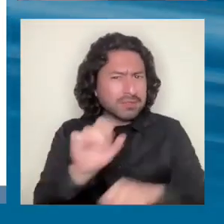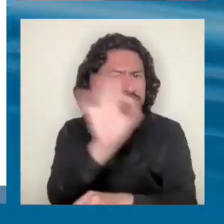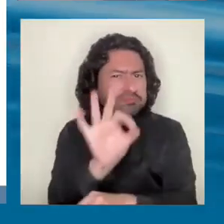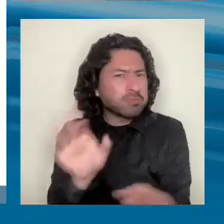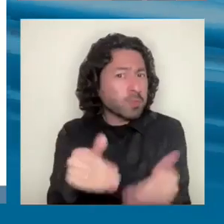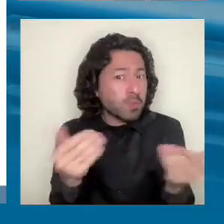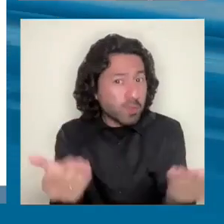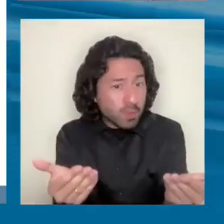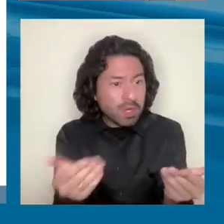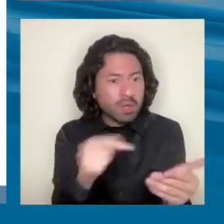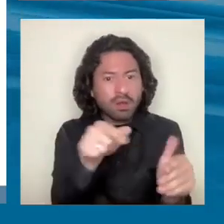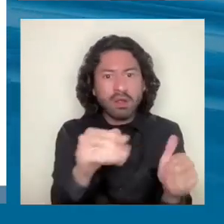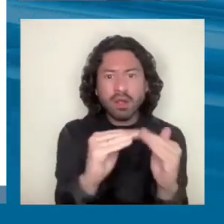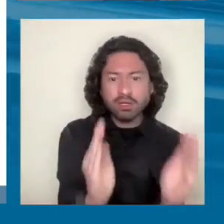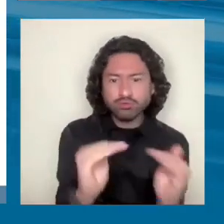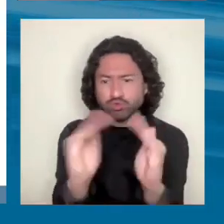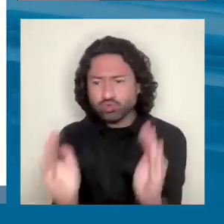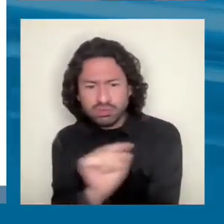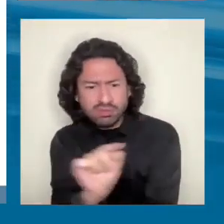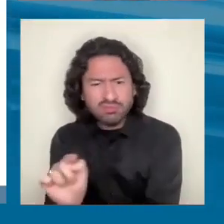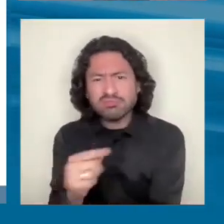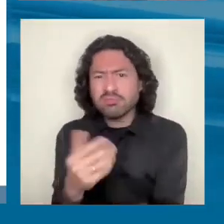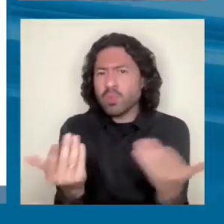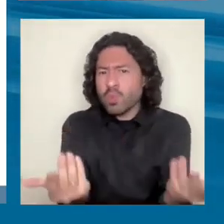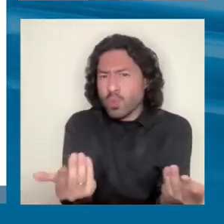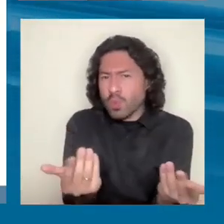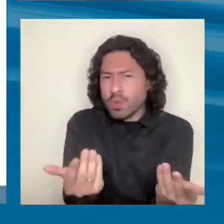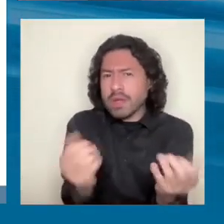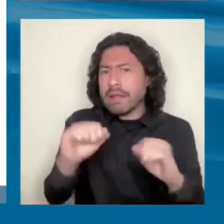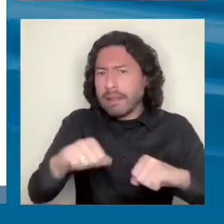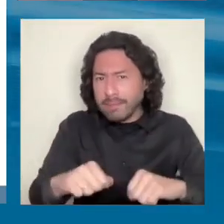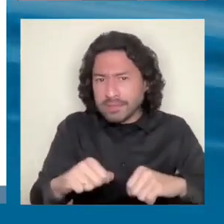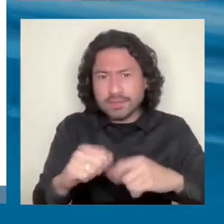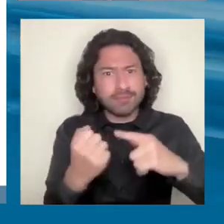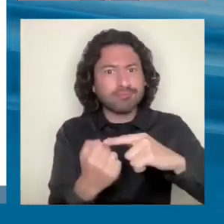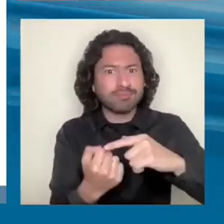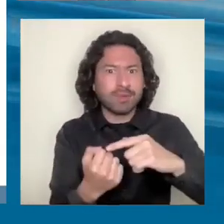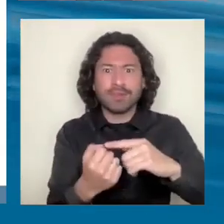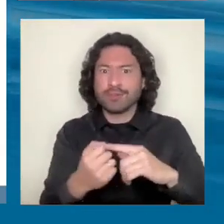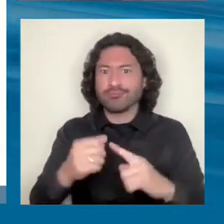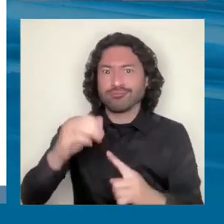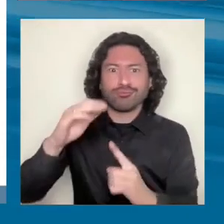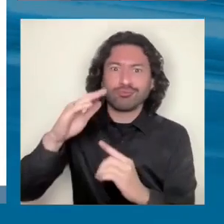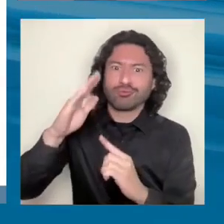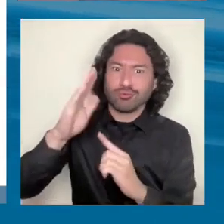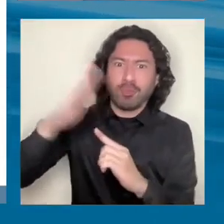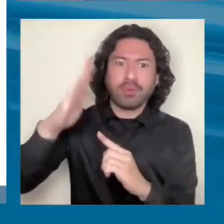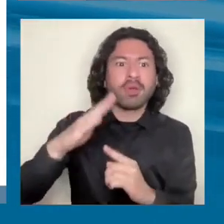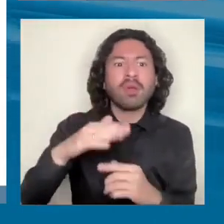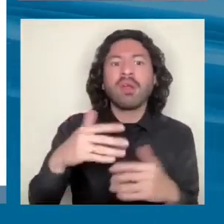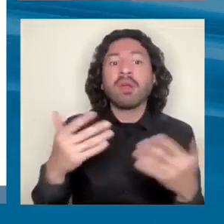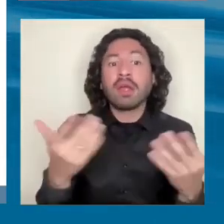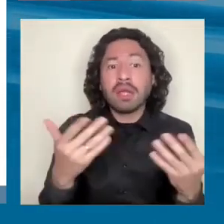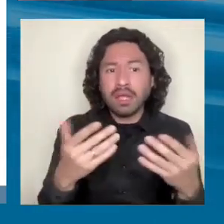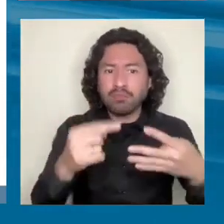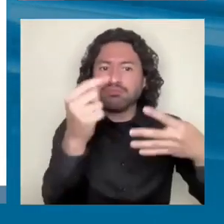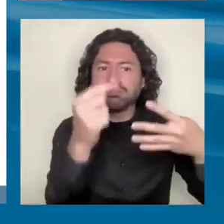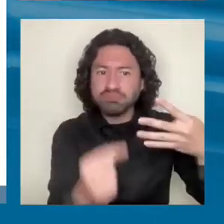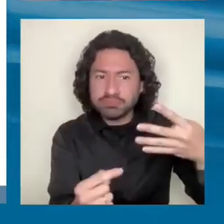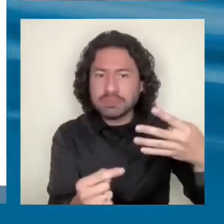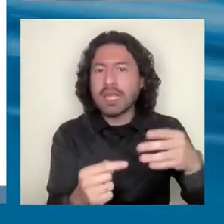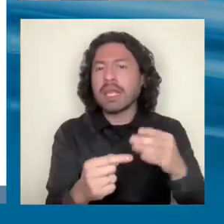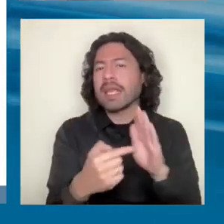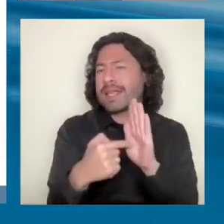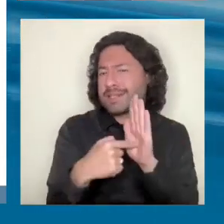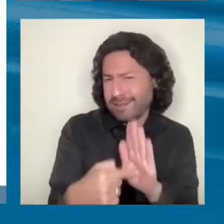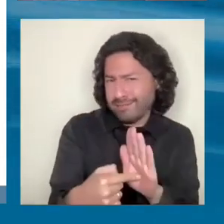instituciones, hablamos de estas capacidades top, técnicas, operativas, políticas y prospectivas. Estos son solo ejemplos. Tenemos para cada